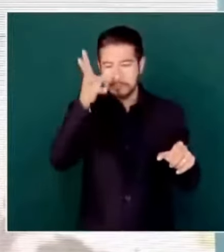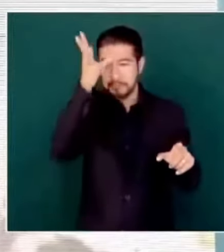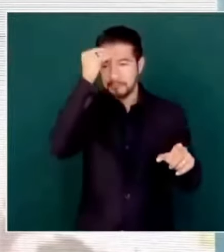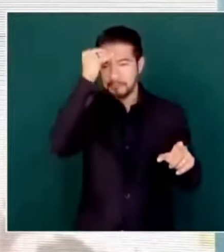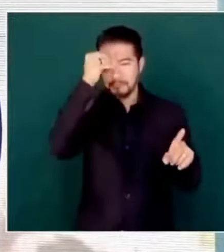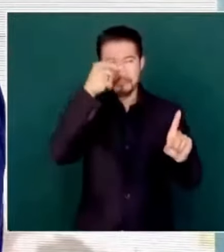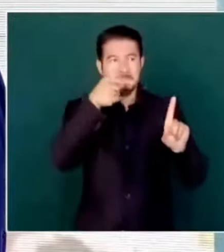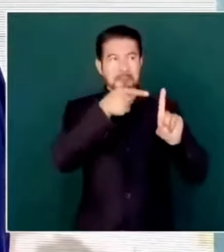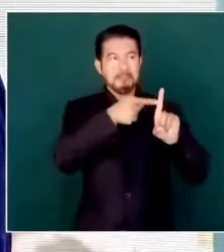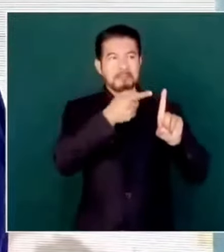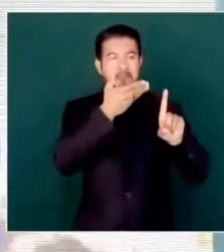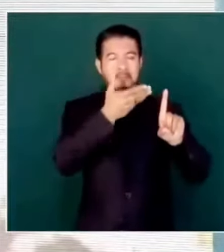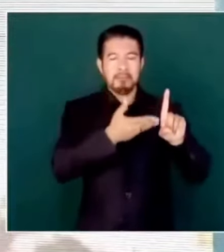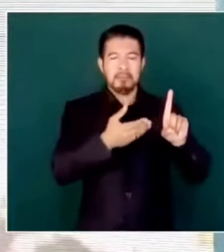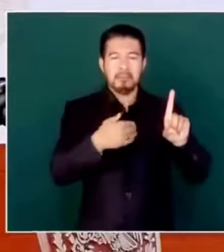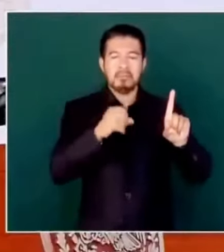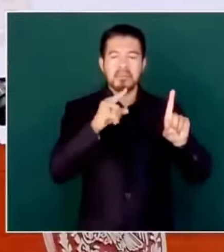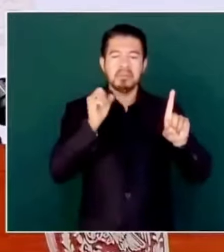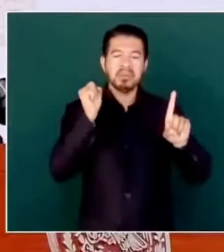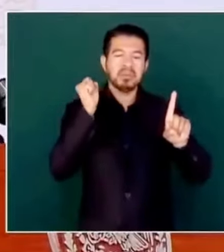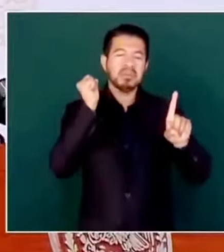este que está de senador,